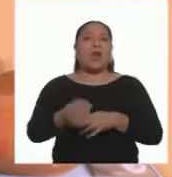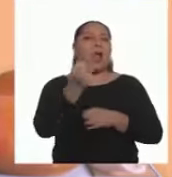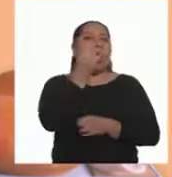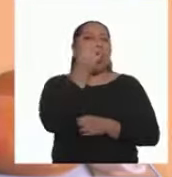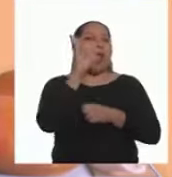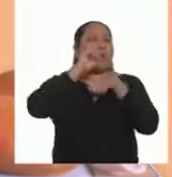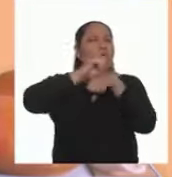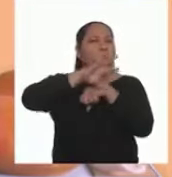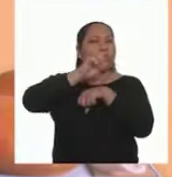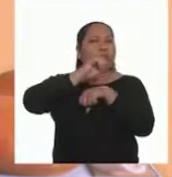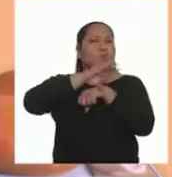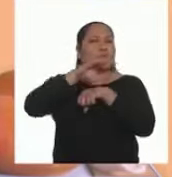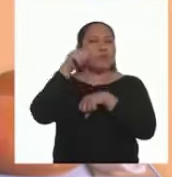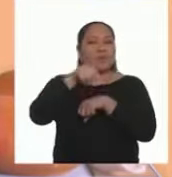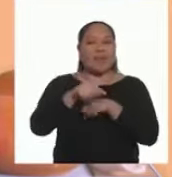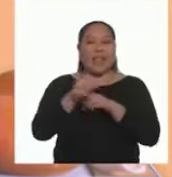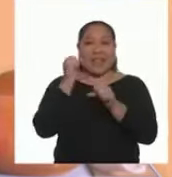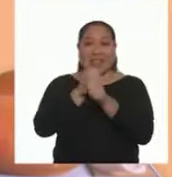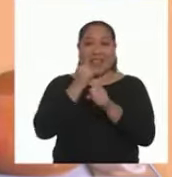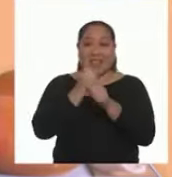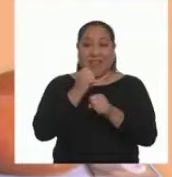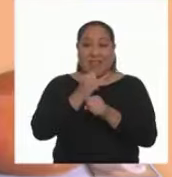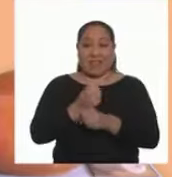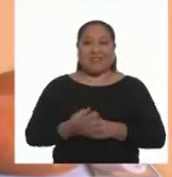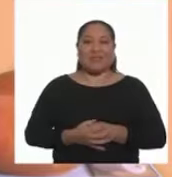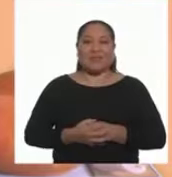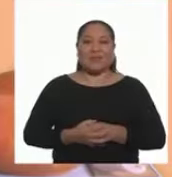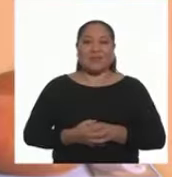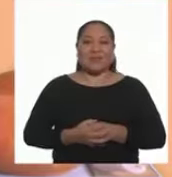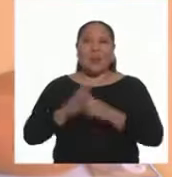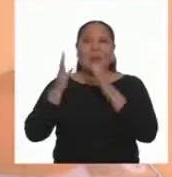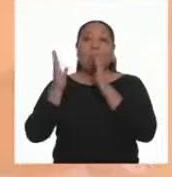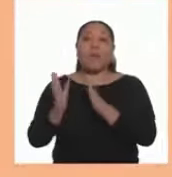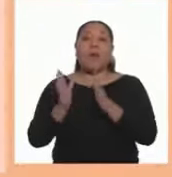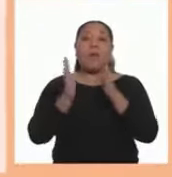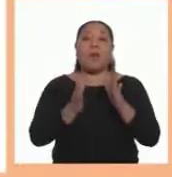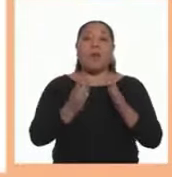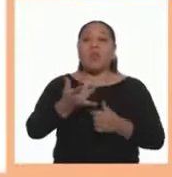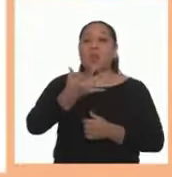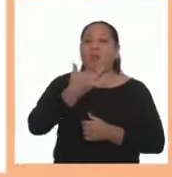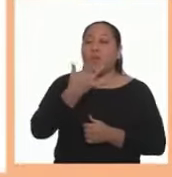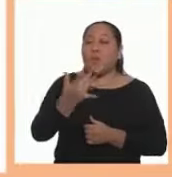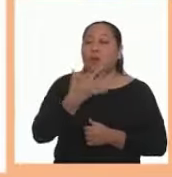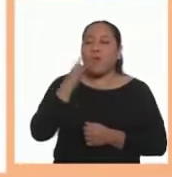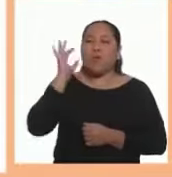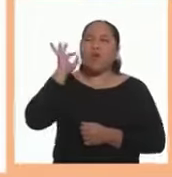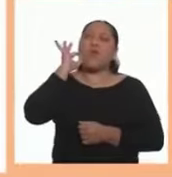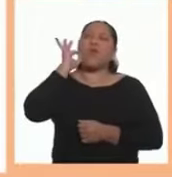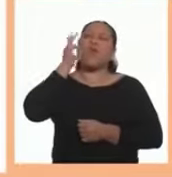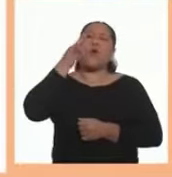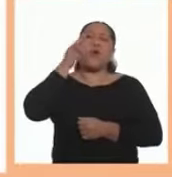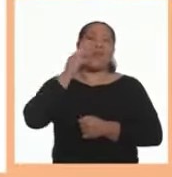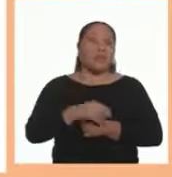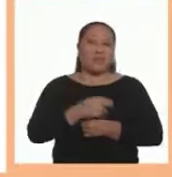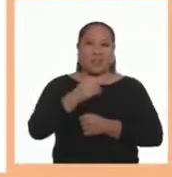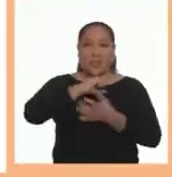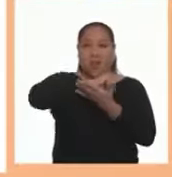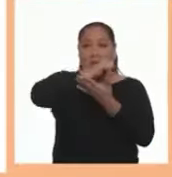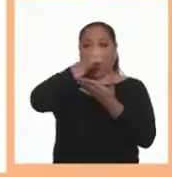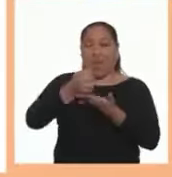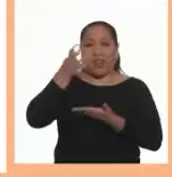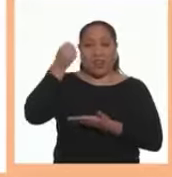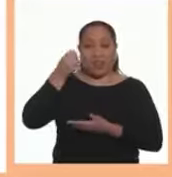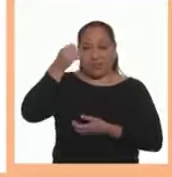Les compartiremos Algunas sugerencias Para la actividad Preparo y pruebo Un